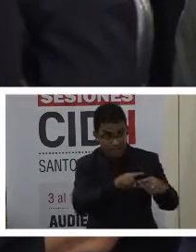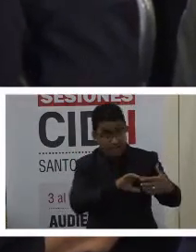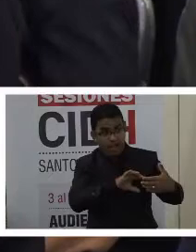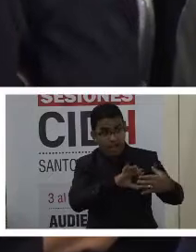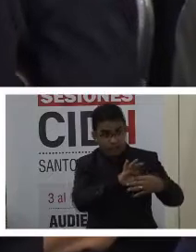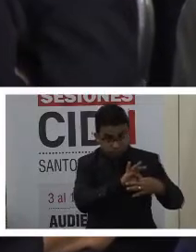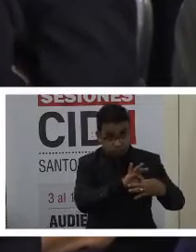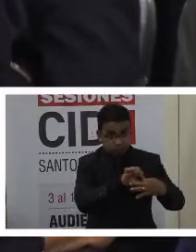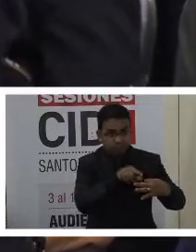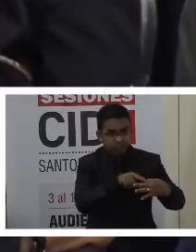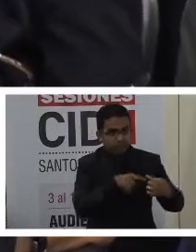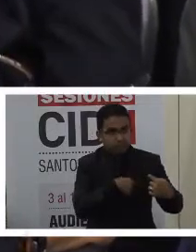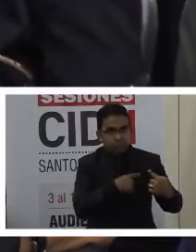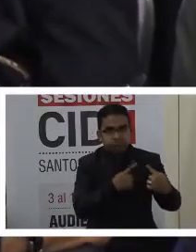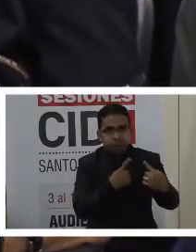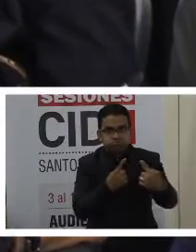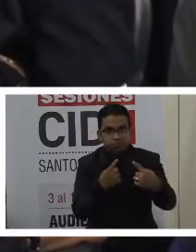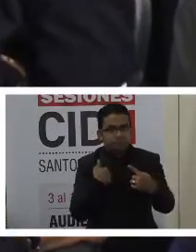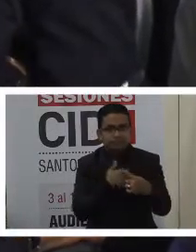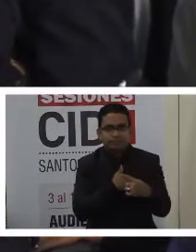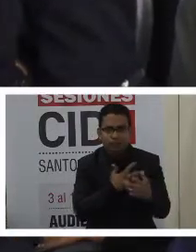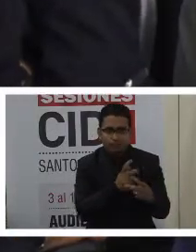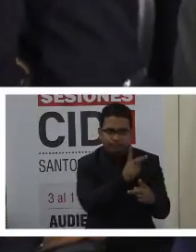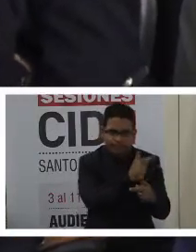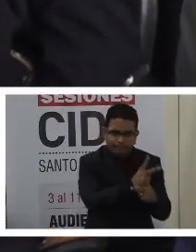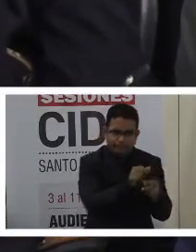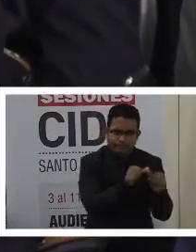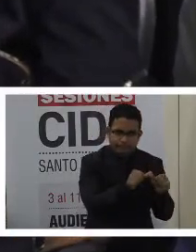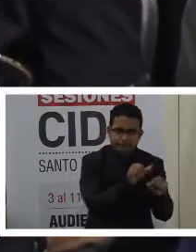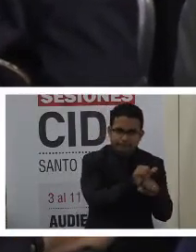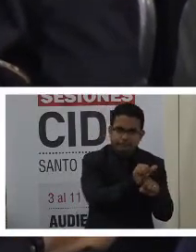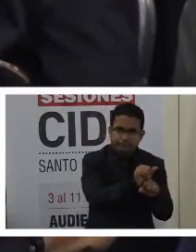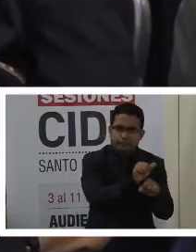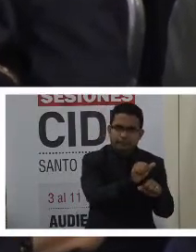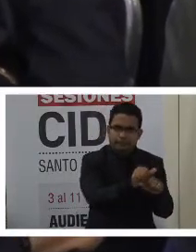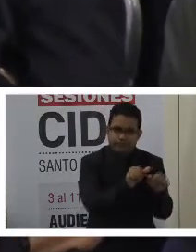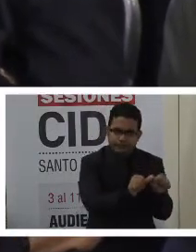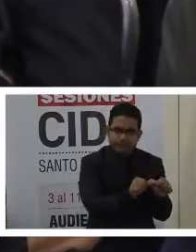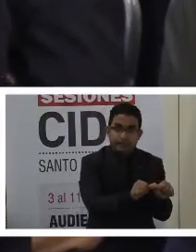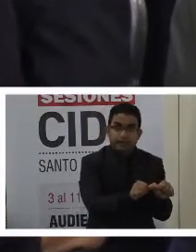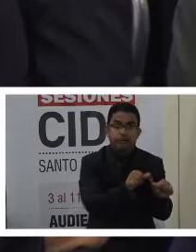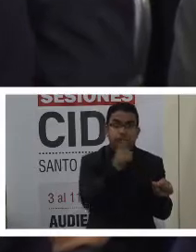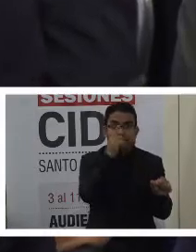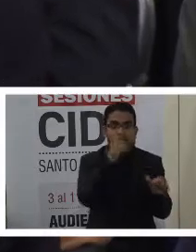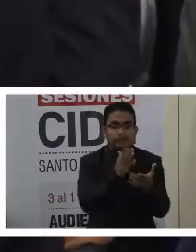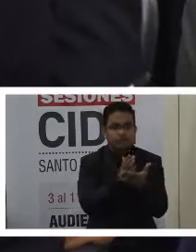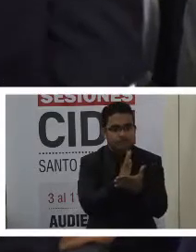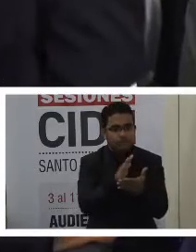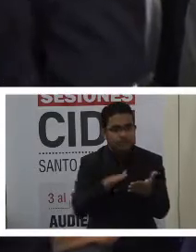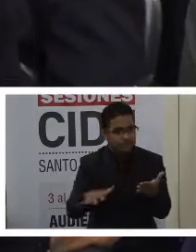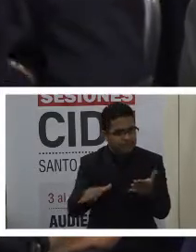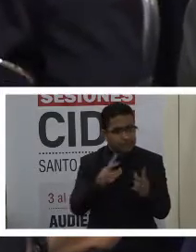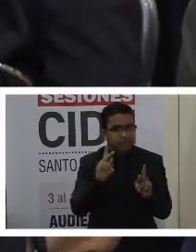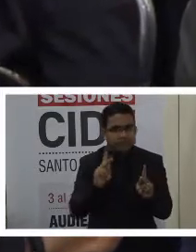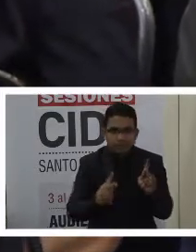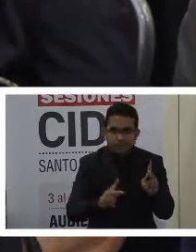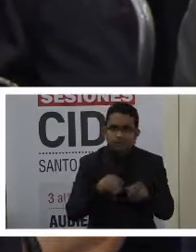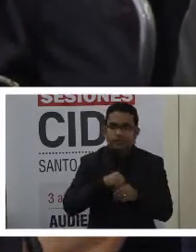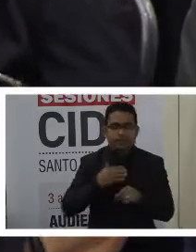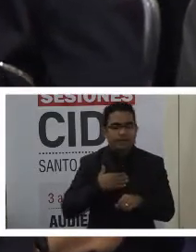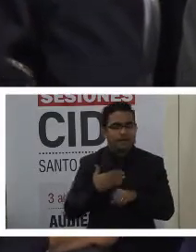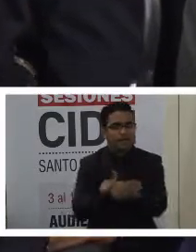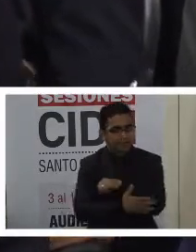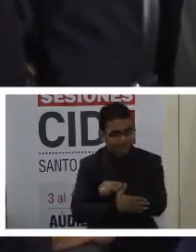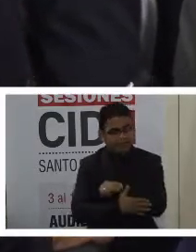para, insistimos, seguir contribuyendo a hacer efectivos los derechos de todas las personas en nuestro país.